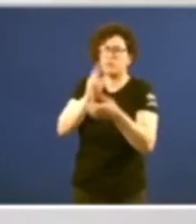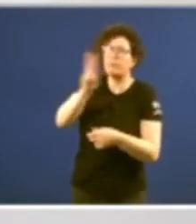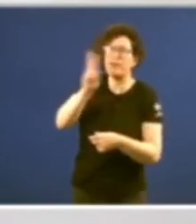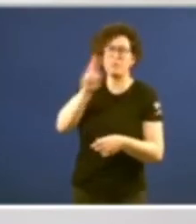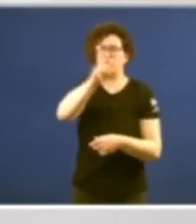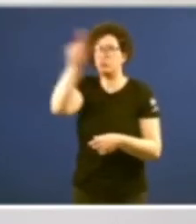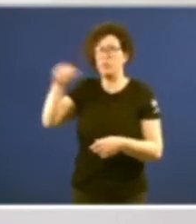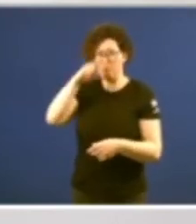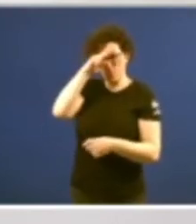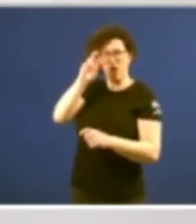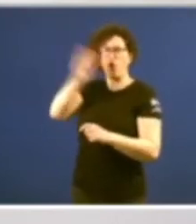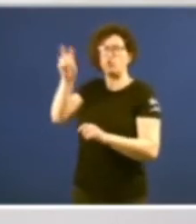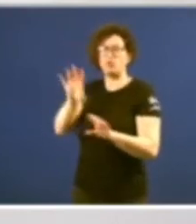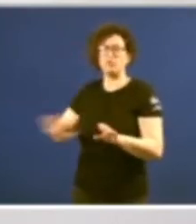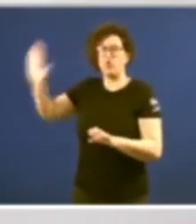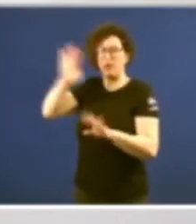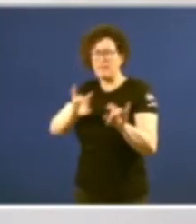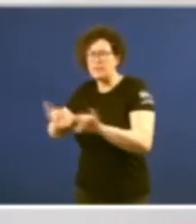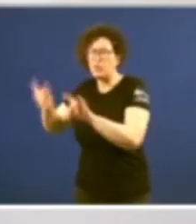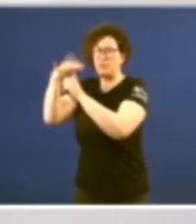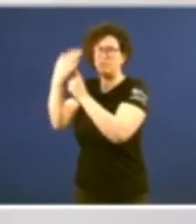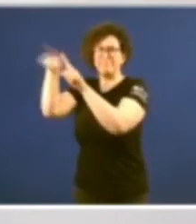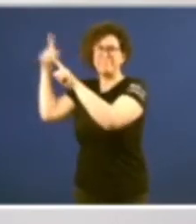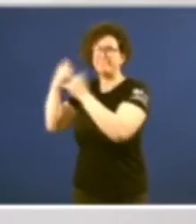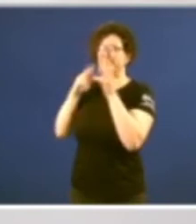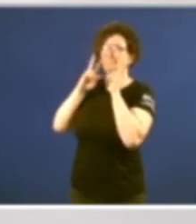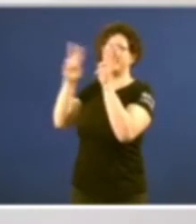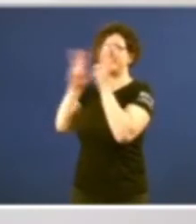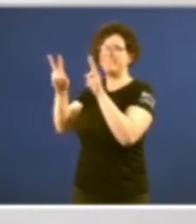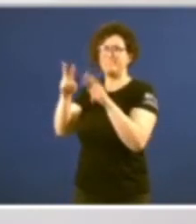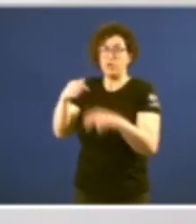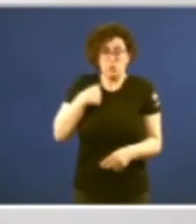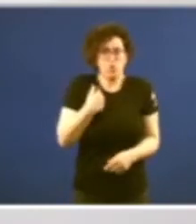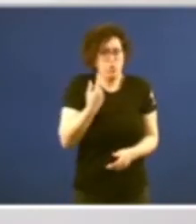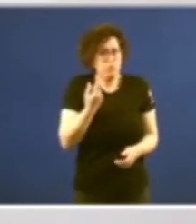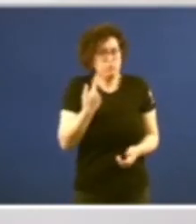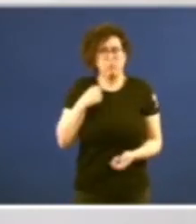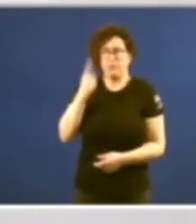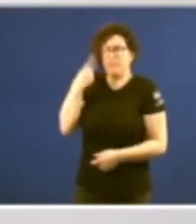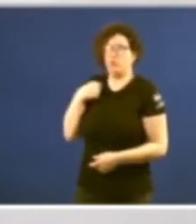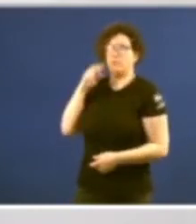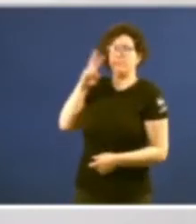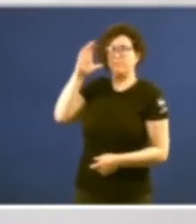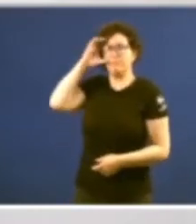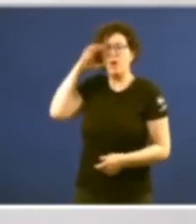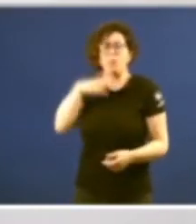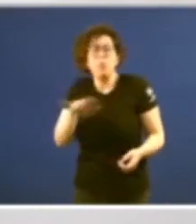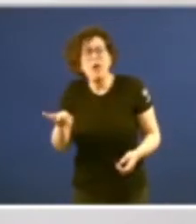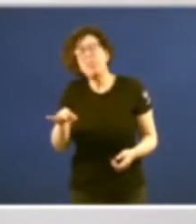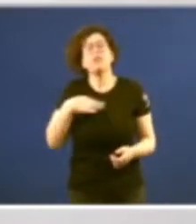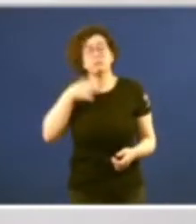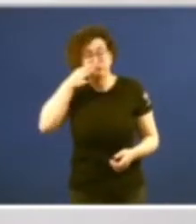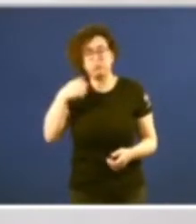noutros territorios e escenarios. Eu son observador privilexiao. Poderá haber acordo ou non,